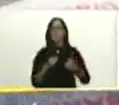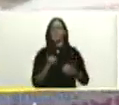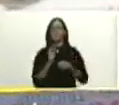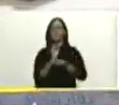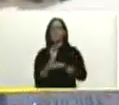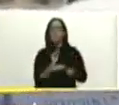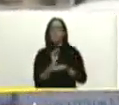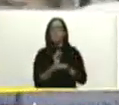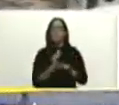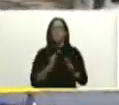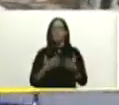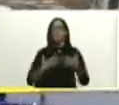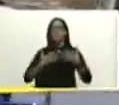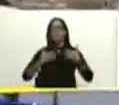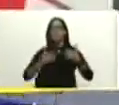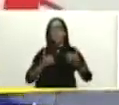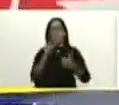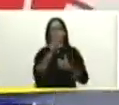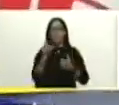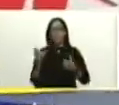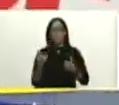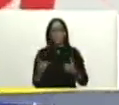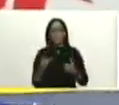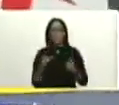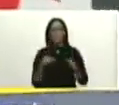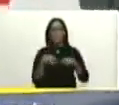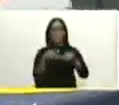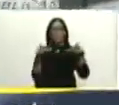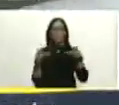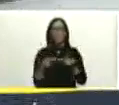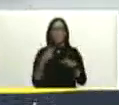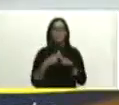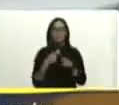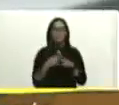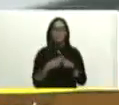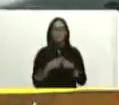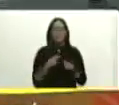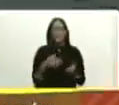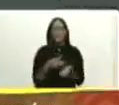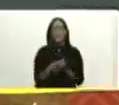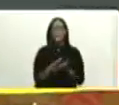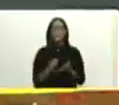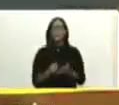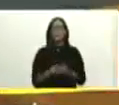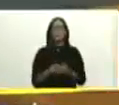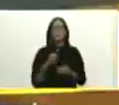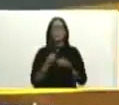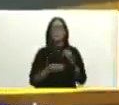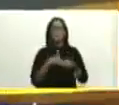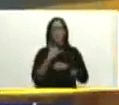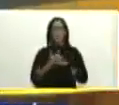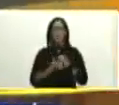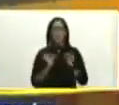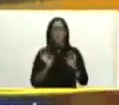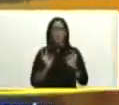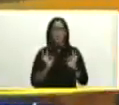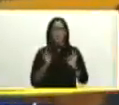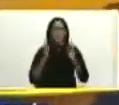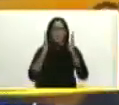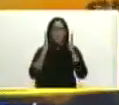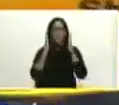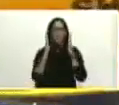de víctimas en condiciones de que llegase a ocurrir estamos haciendo planes especiales para la atención